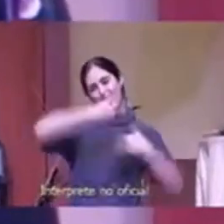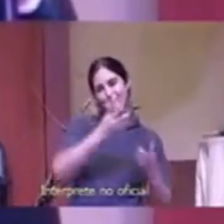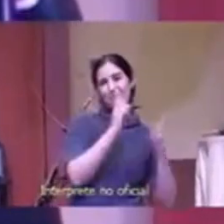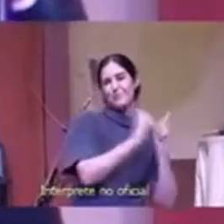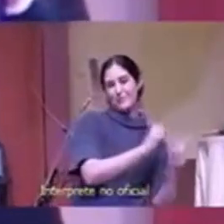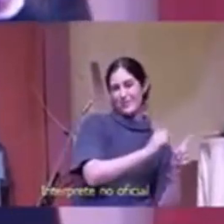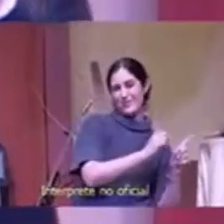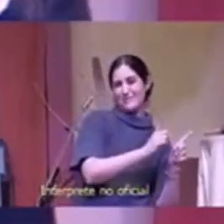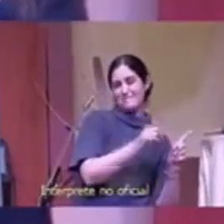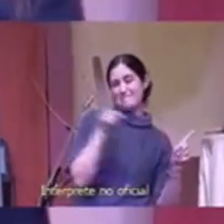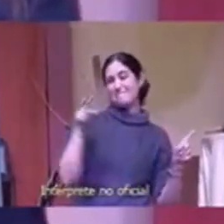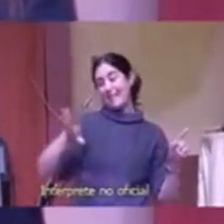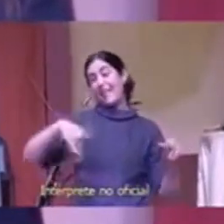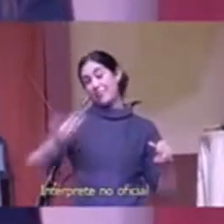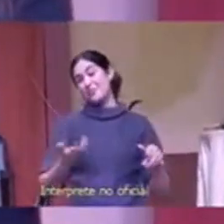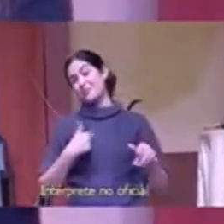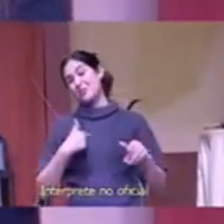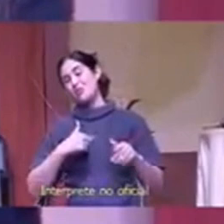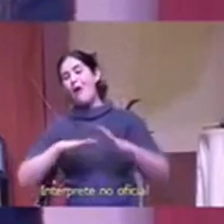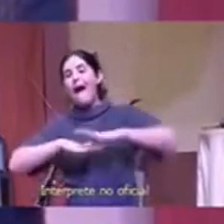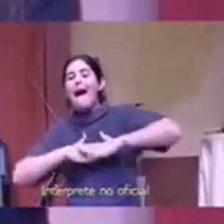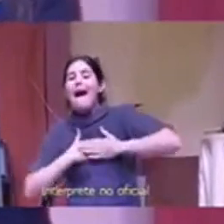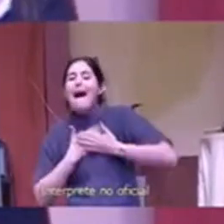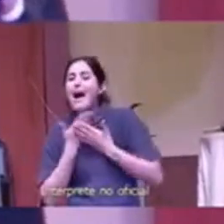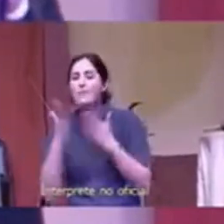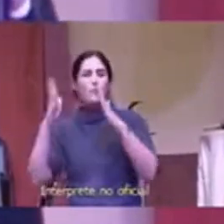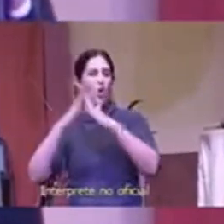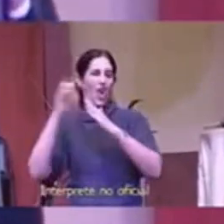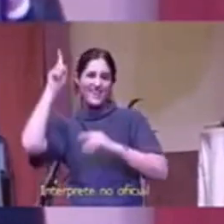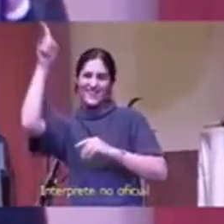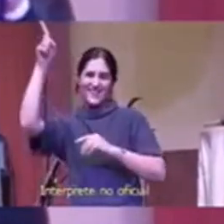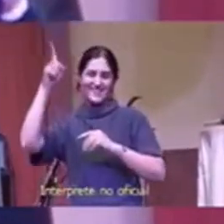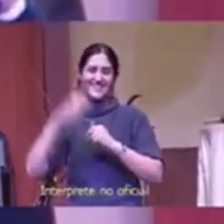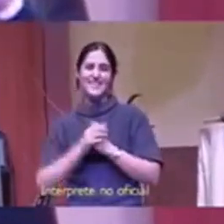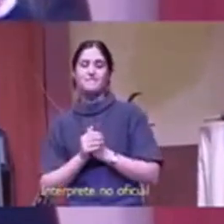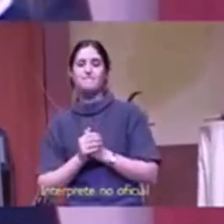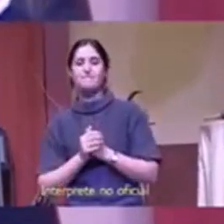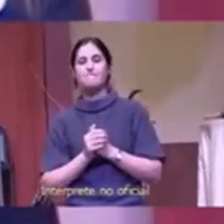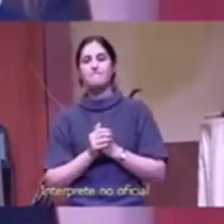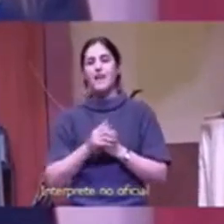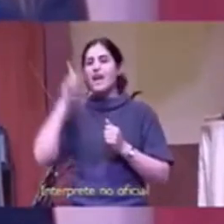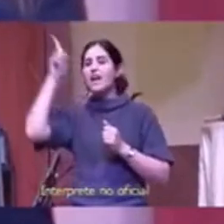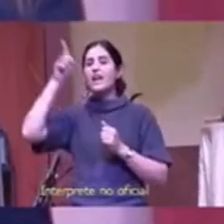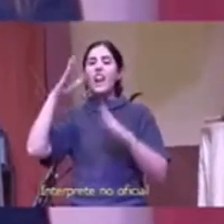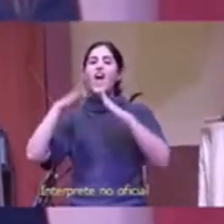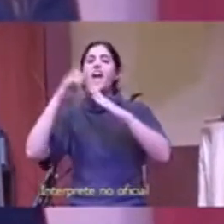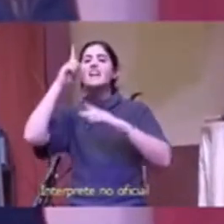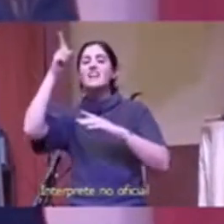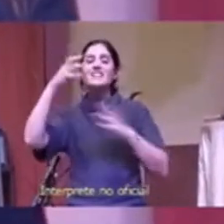la iglesia la iglesia es la novia de Cristo